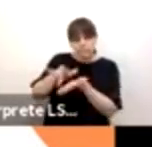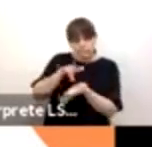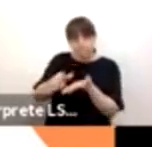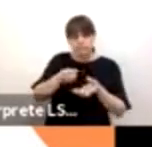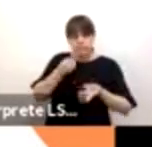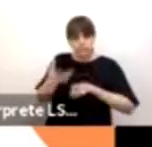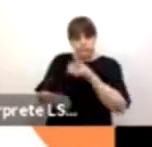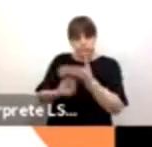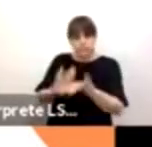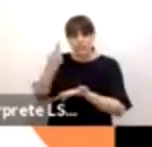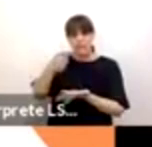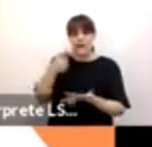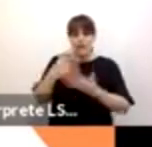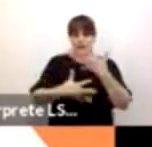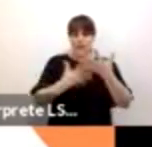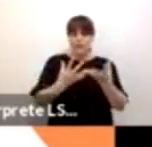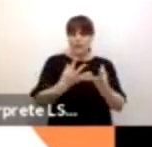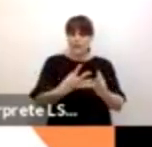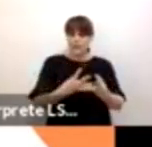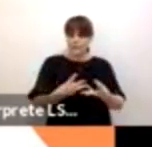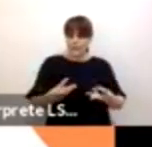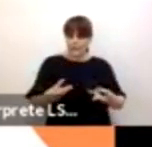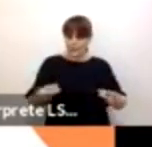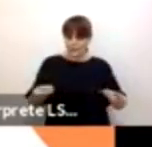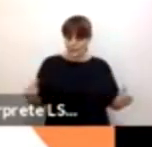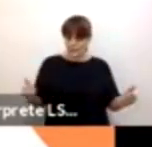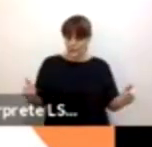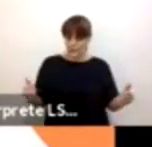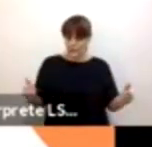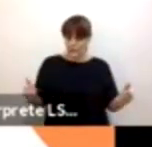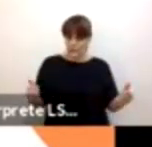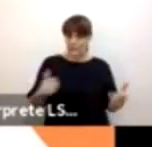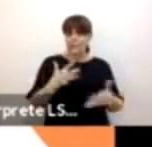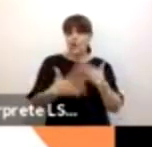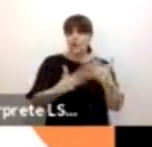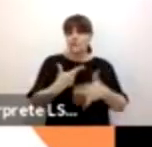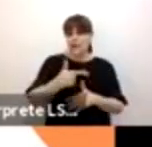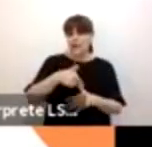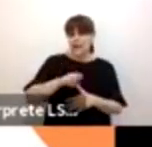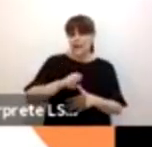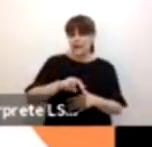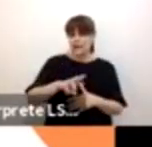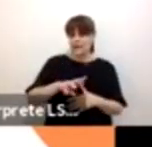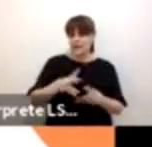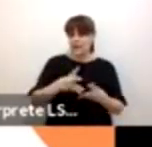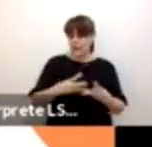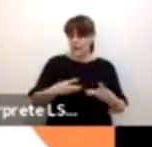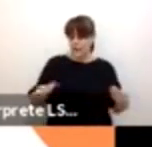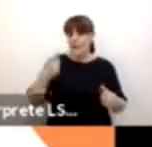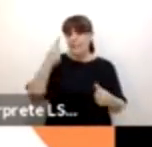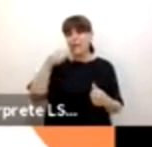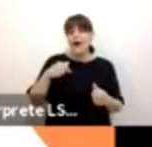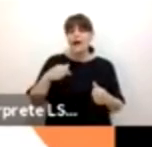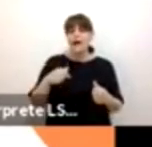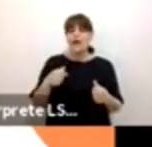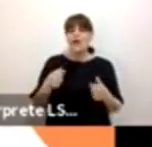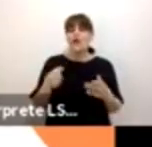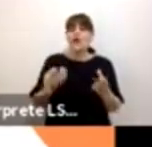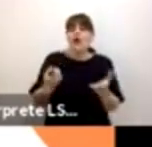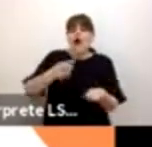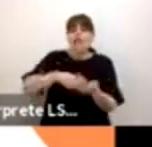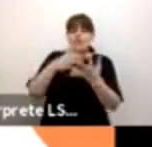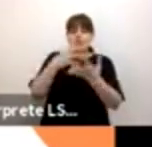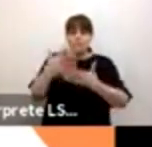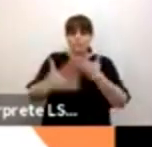sino empezar a desdibujar los elementos que contribuyen a la violencia